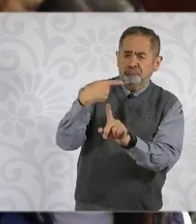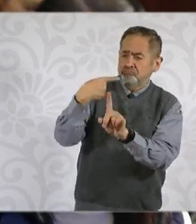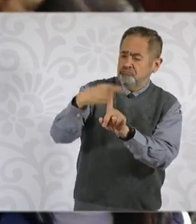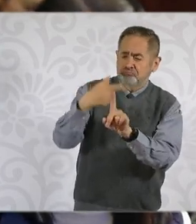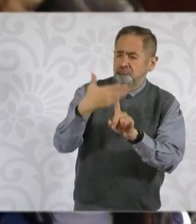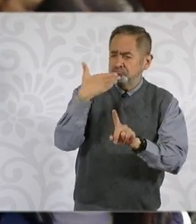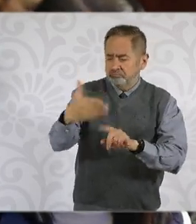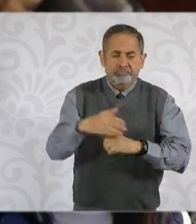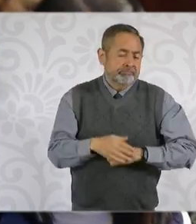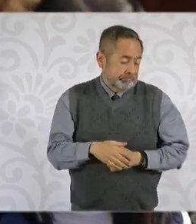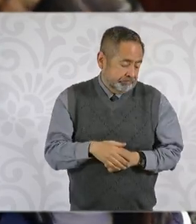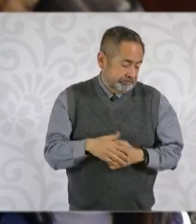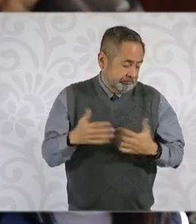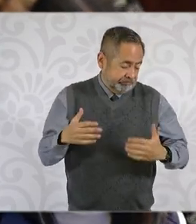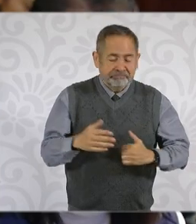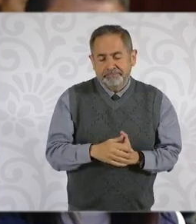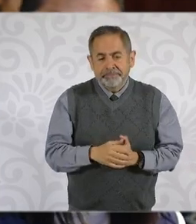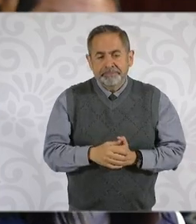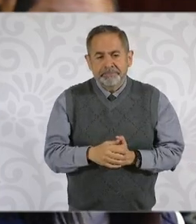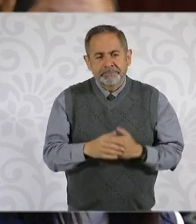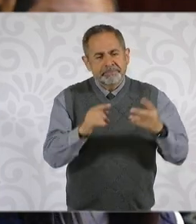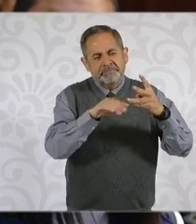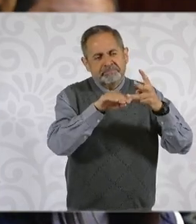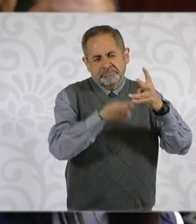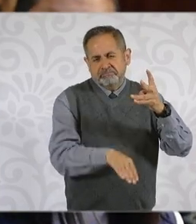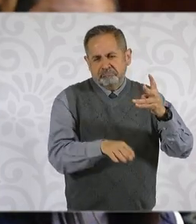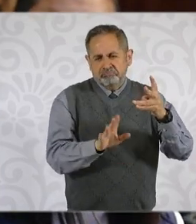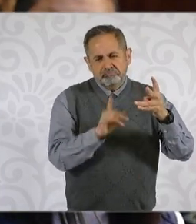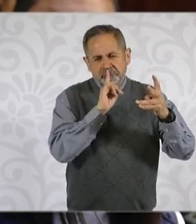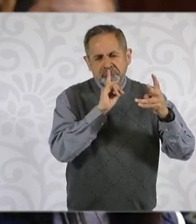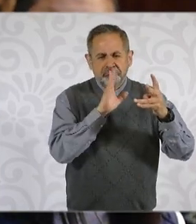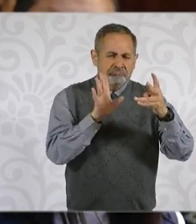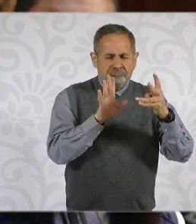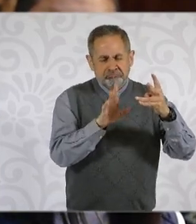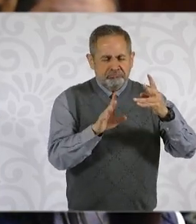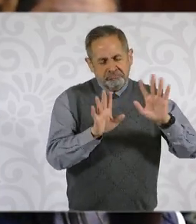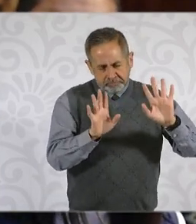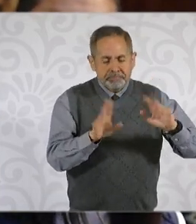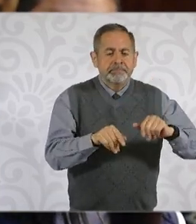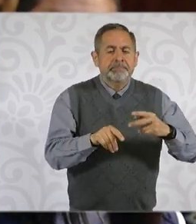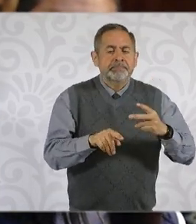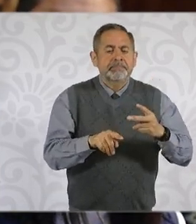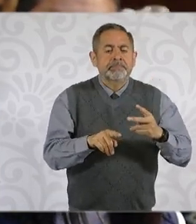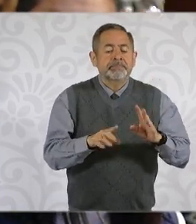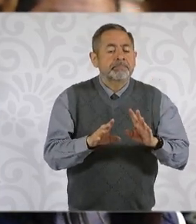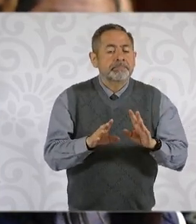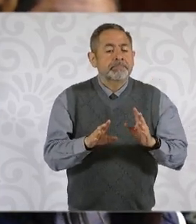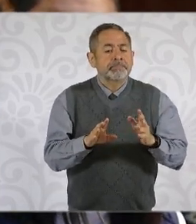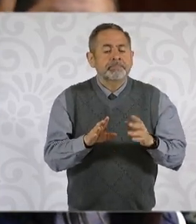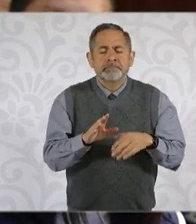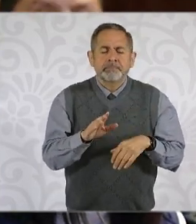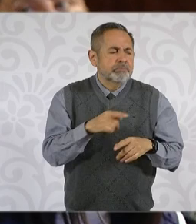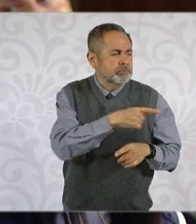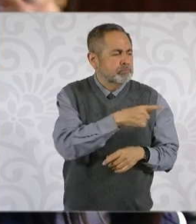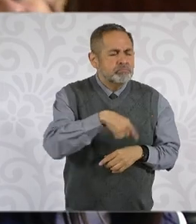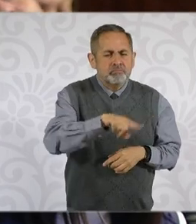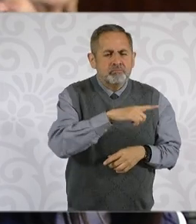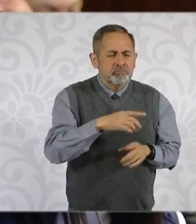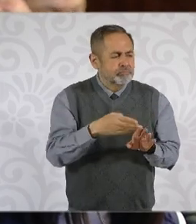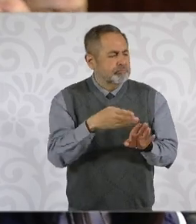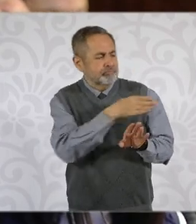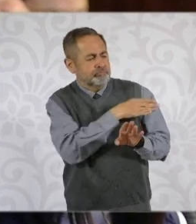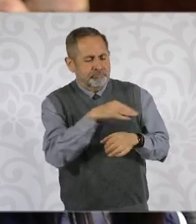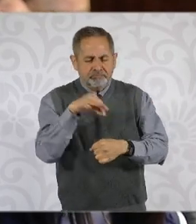Y la otra pregunta, bueno, obviamente, pues el resto se divide, independientemente de por quién haya